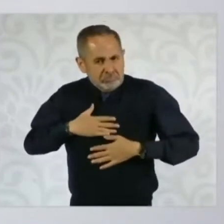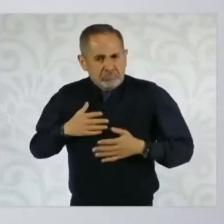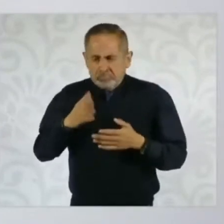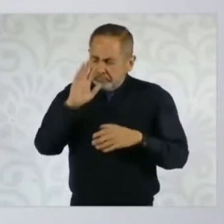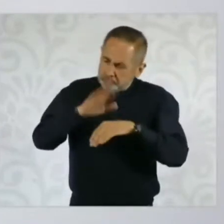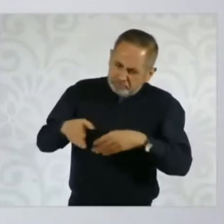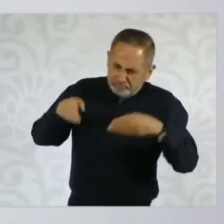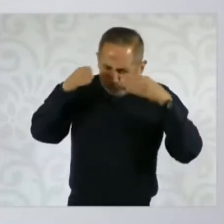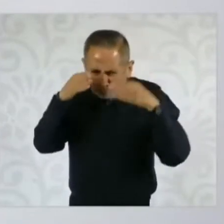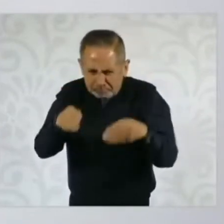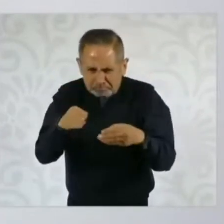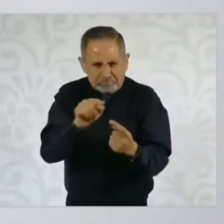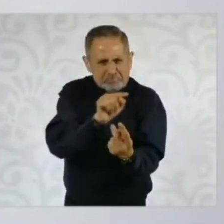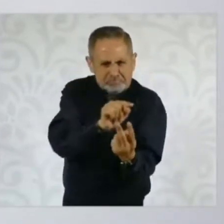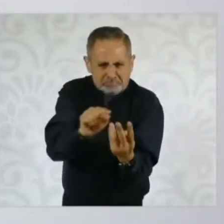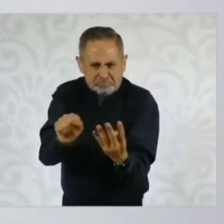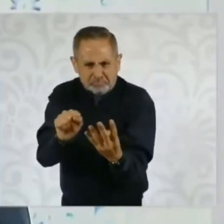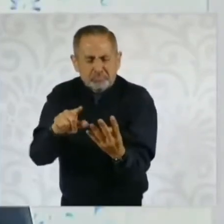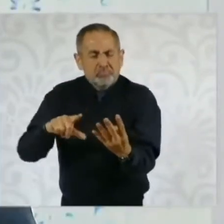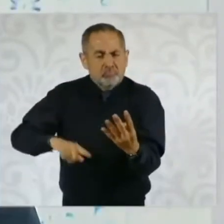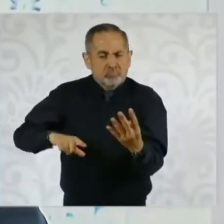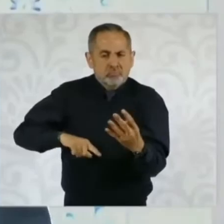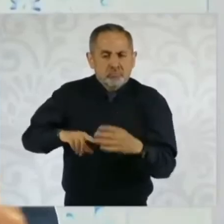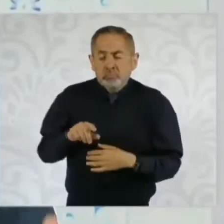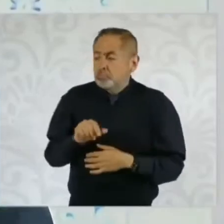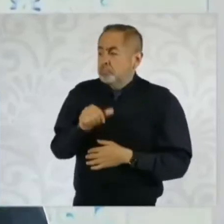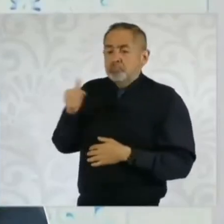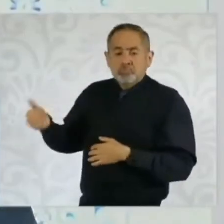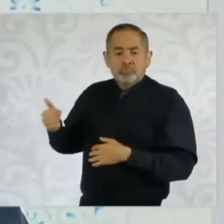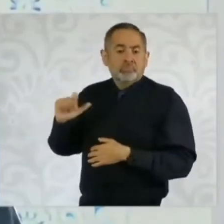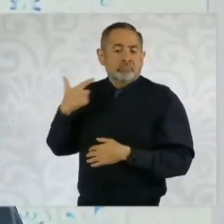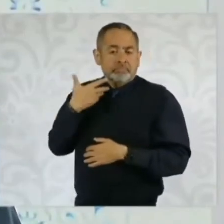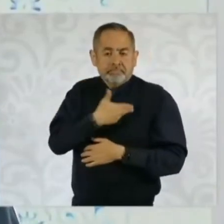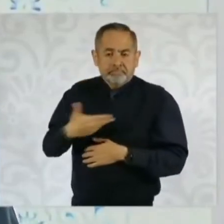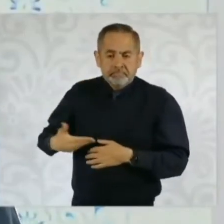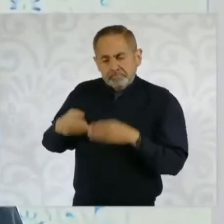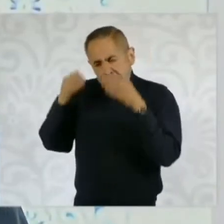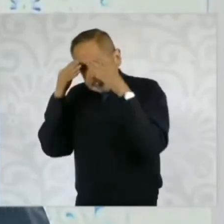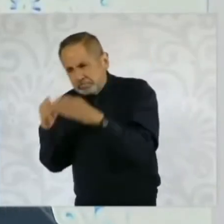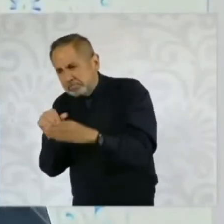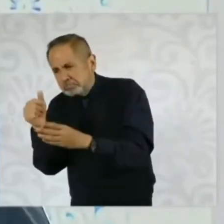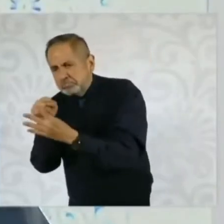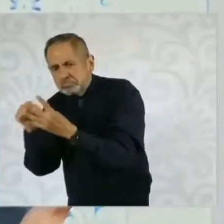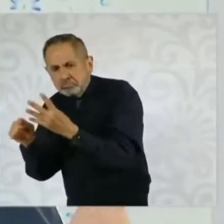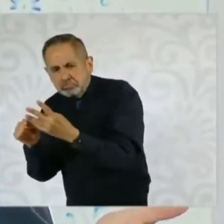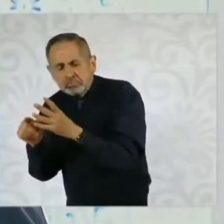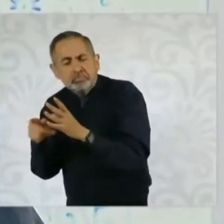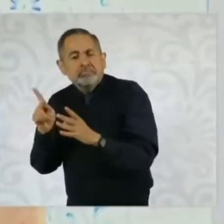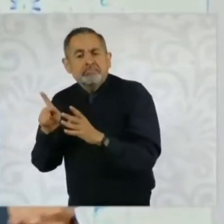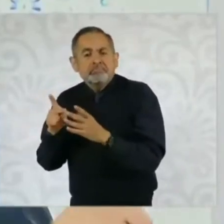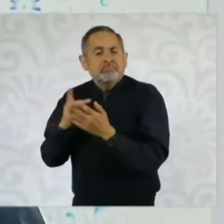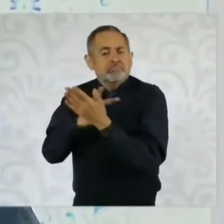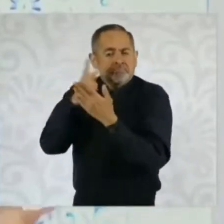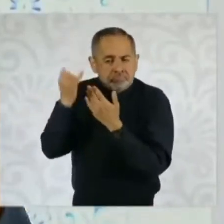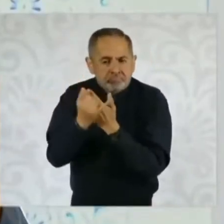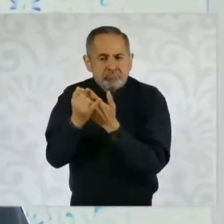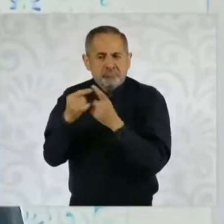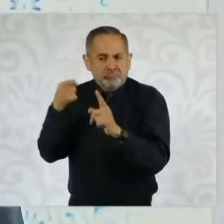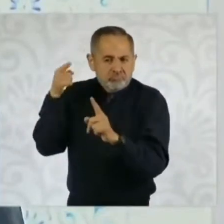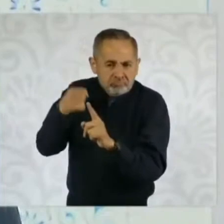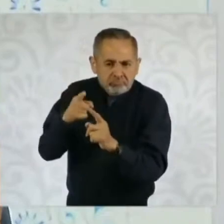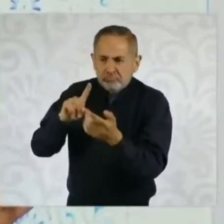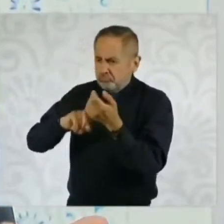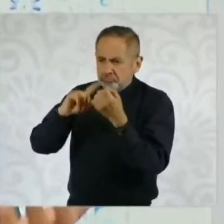lo mejor énfasis en otras áreas de gobierno que el presidente vio en otros lados, pero el proyecto, los principios, las